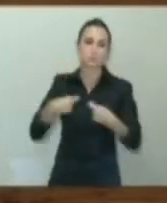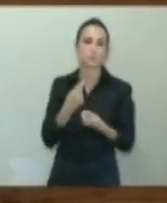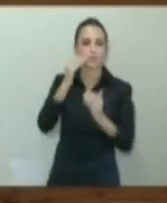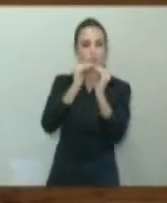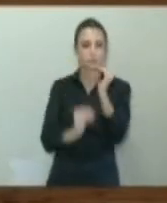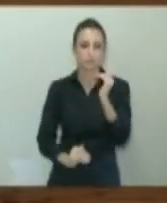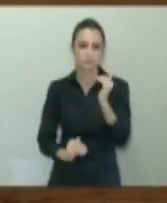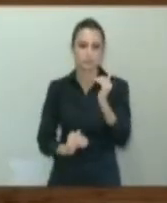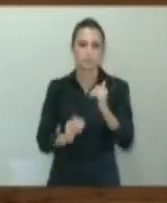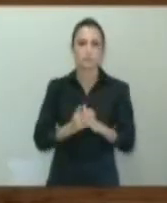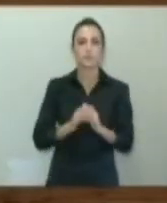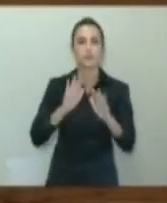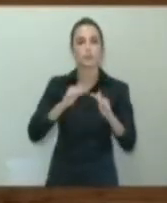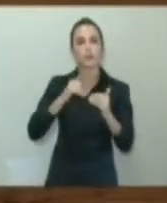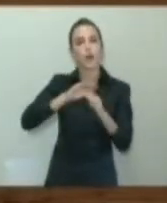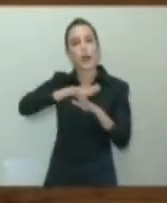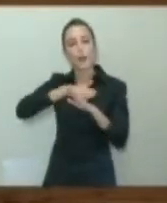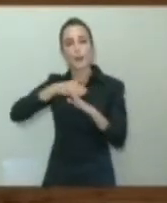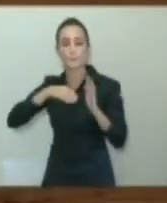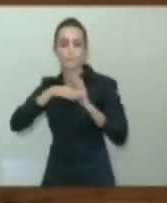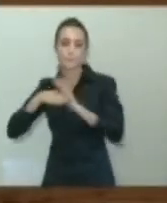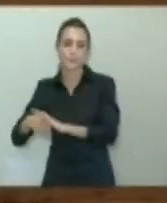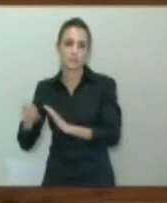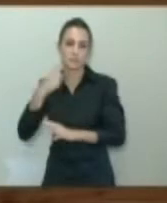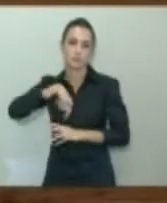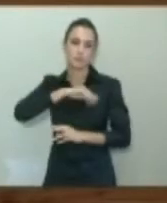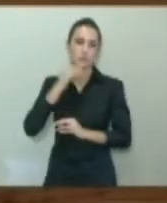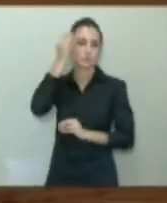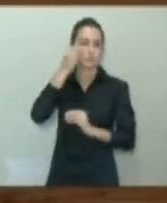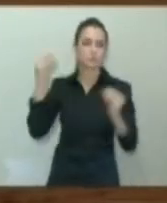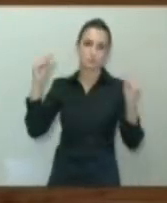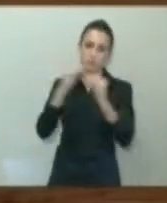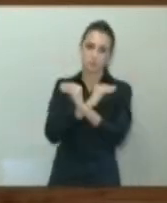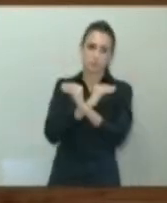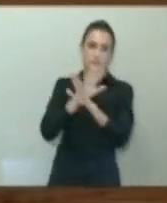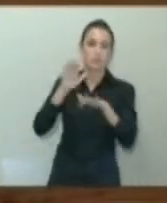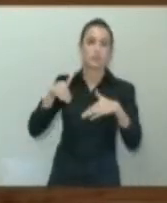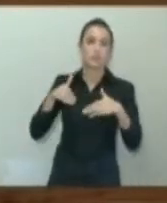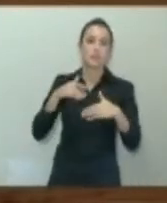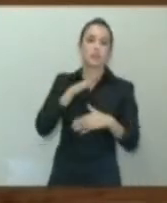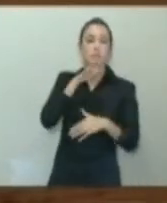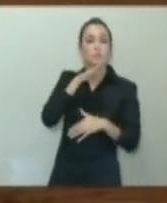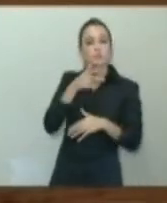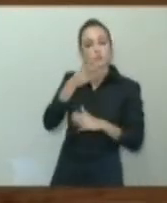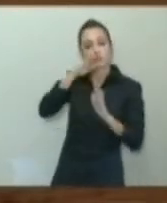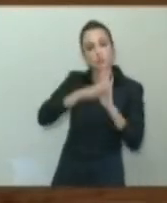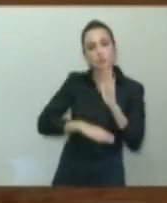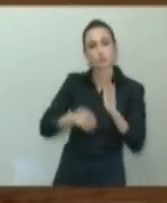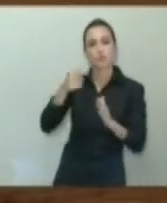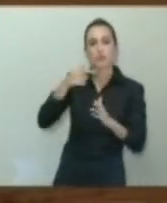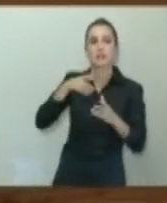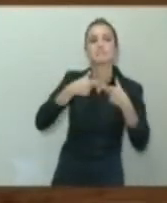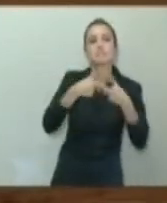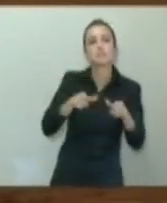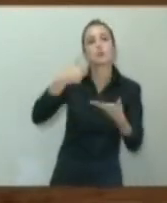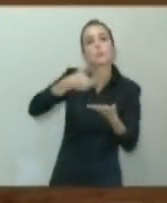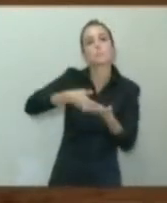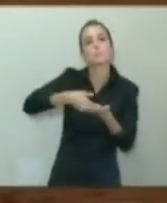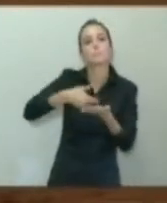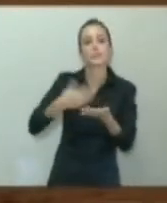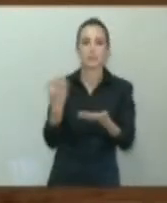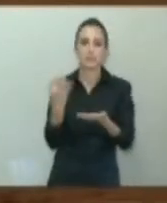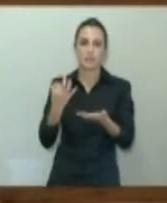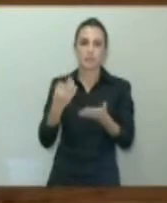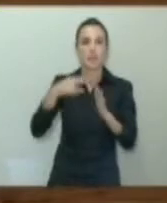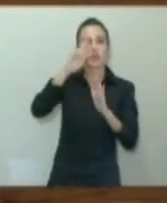más allá de eso que nos parece una incoherencia, ya digo que las razones es que nos parece que lo que recomanda al sector es una nueva regulación y